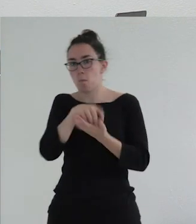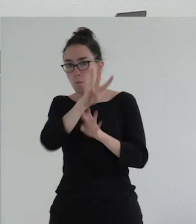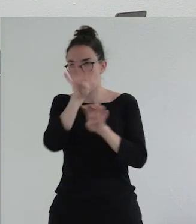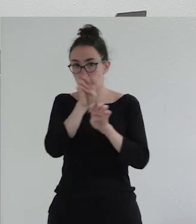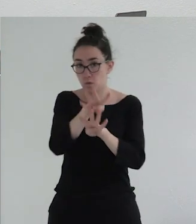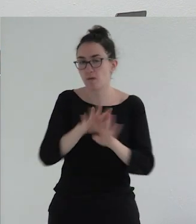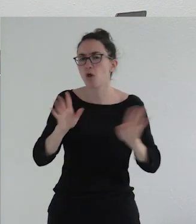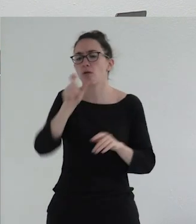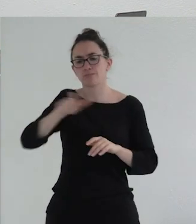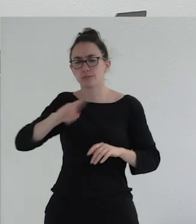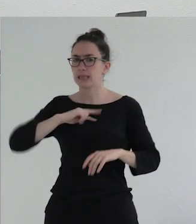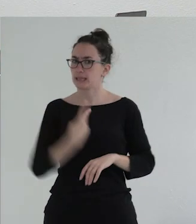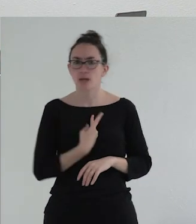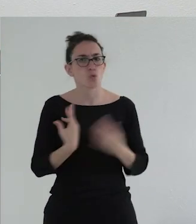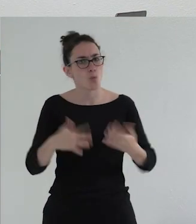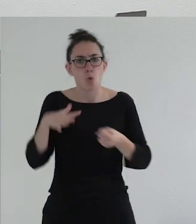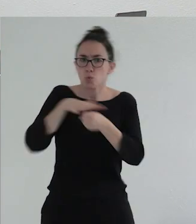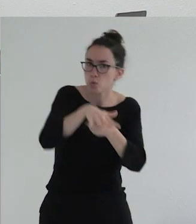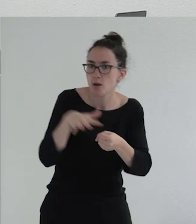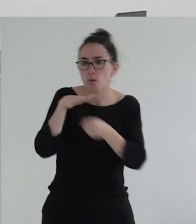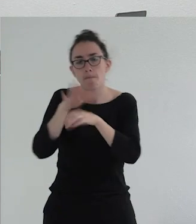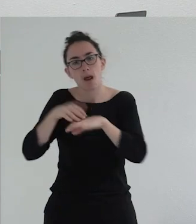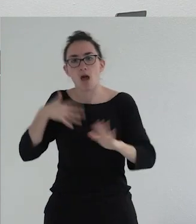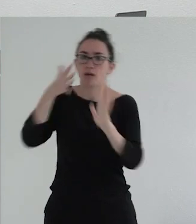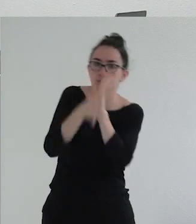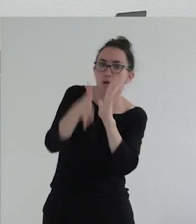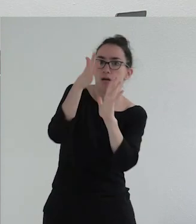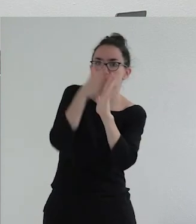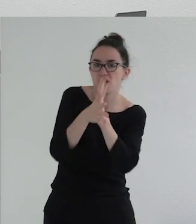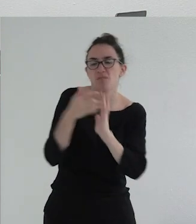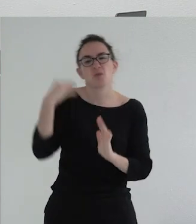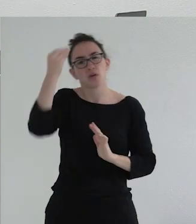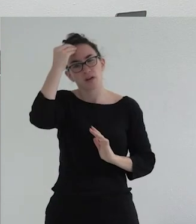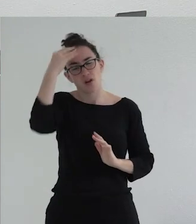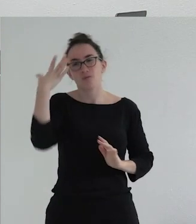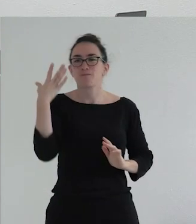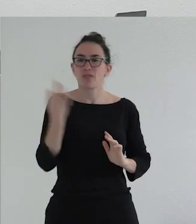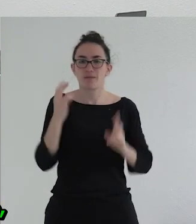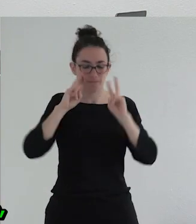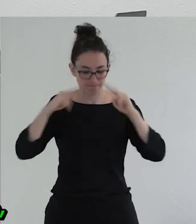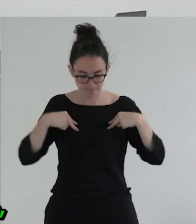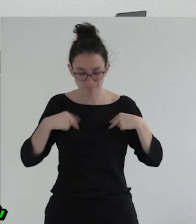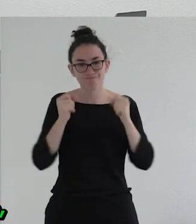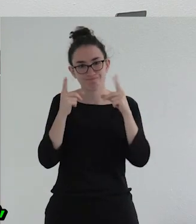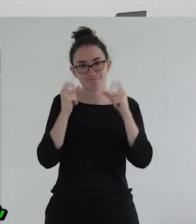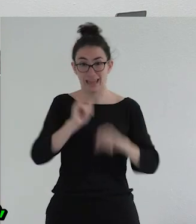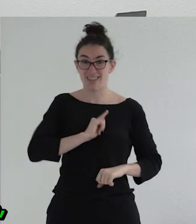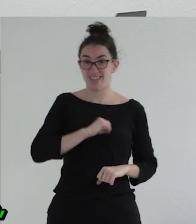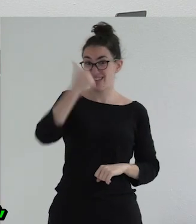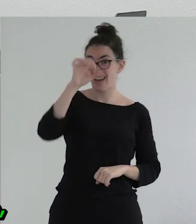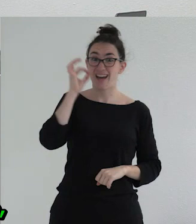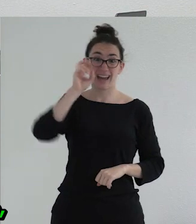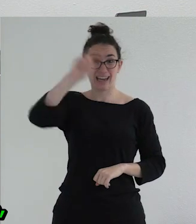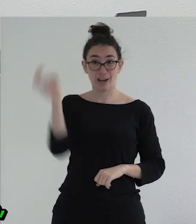hemos tenido que recurrir para explicarnos mucho, pero pienso que nos haríamos un flaco favor si no nos diéramos cuenta que la identidad de género como concepto es algo que